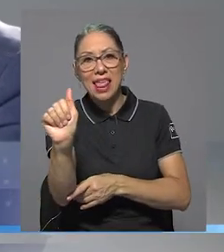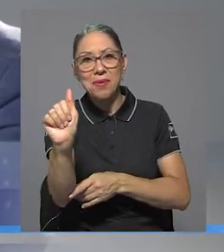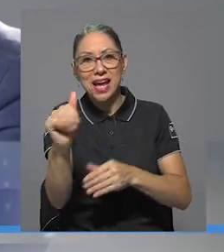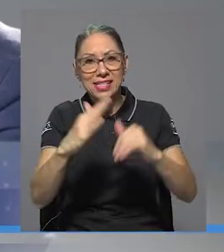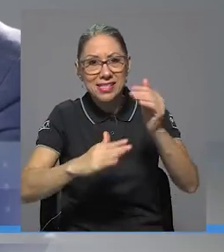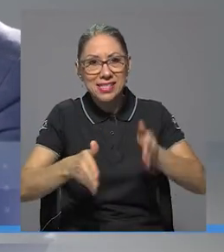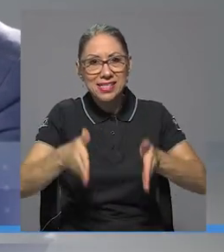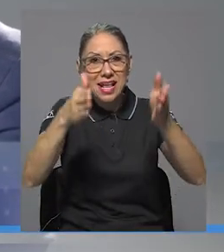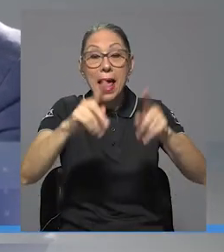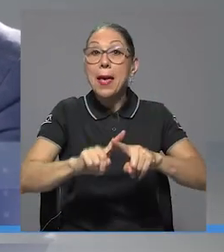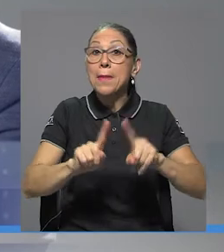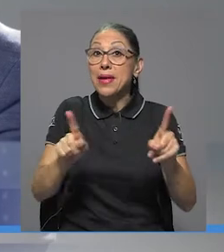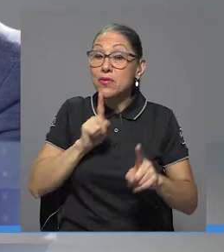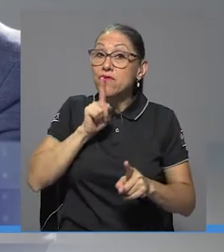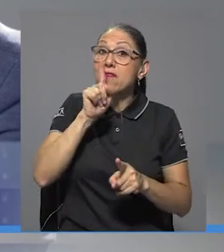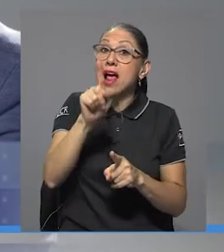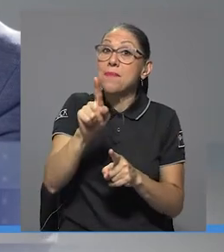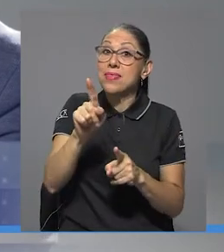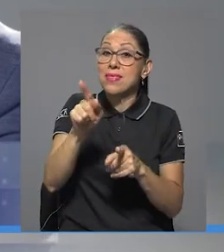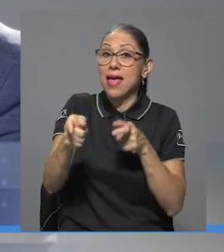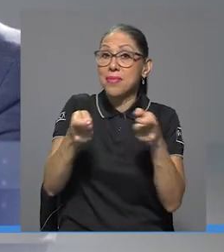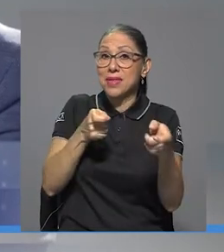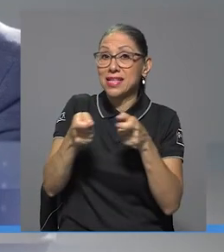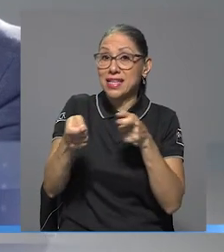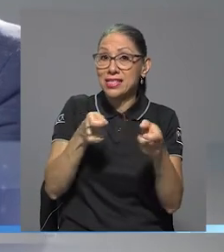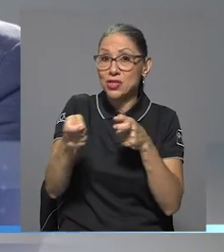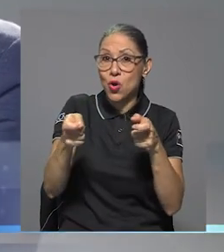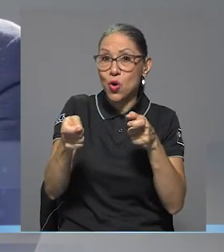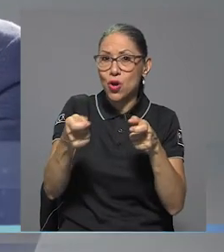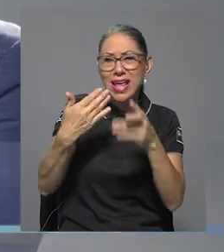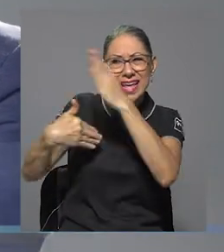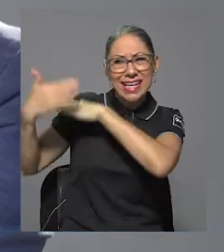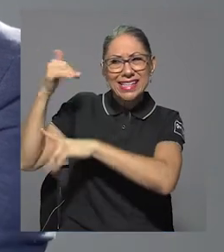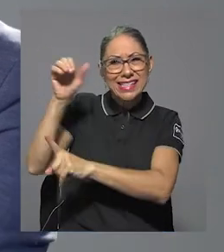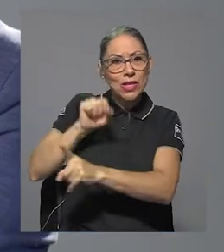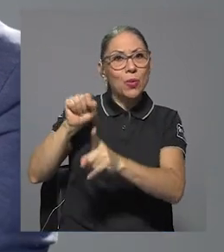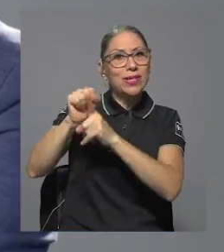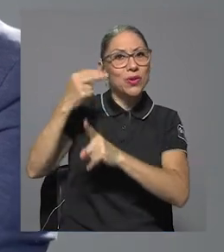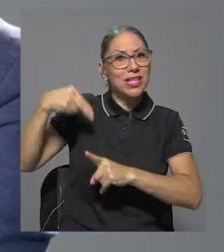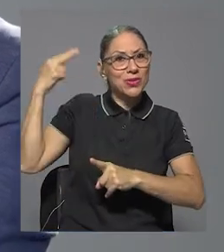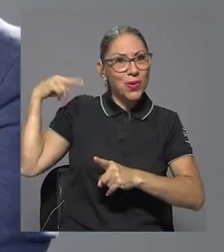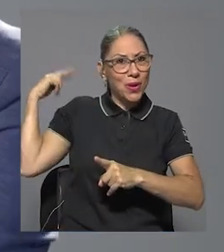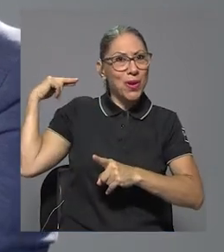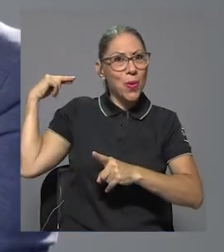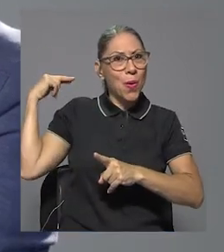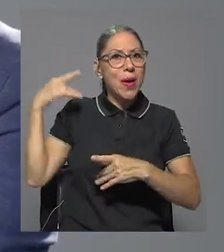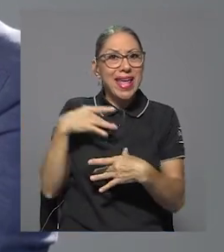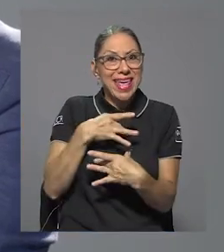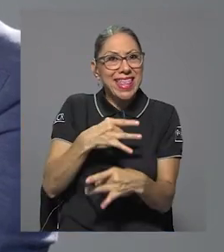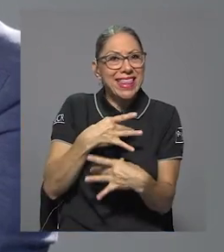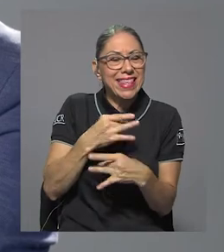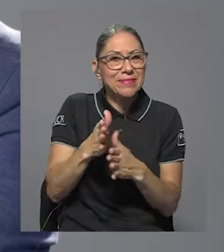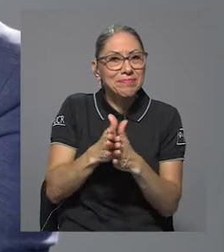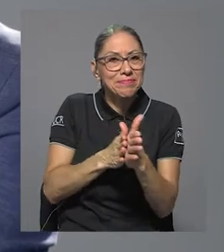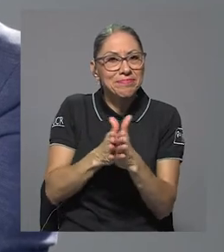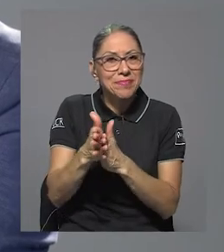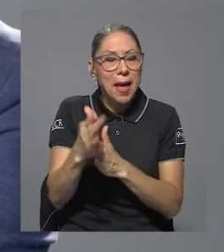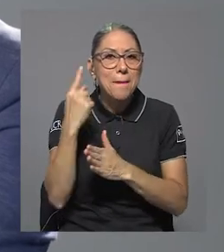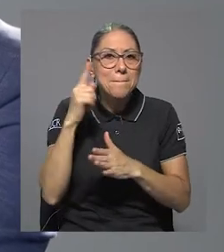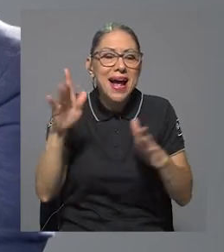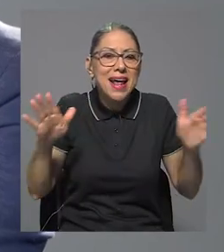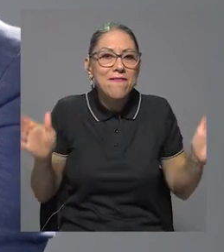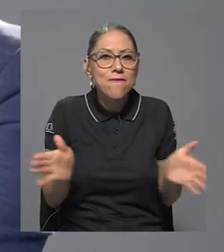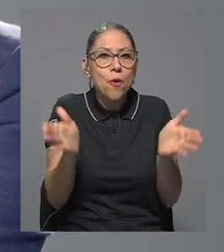existía un interés de parte de la administración y el contexto histórico de ese momento para fomentar